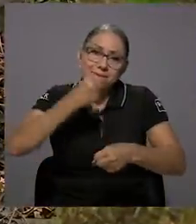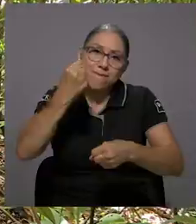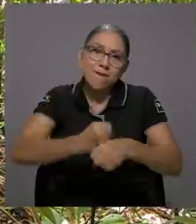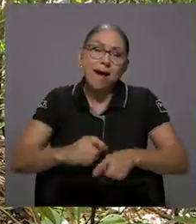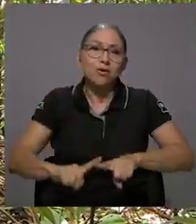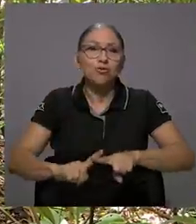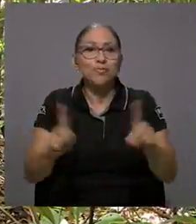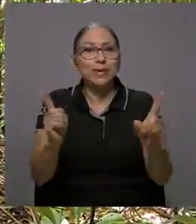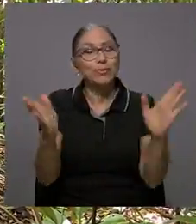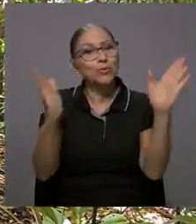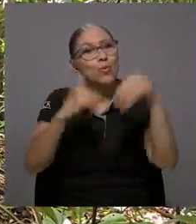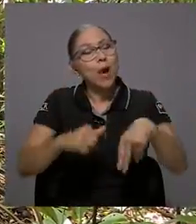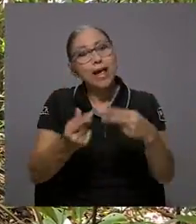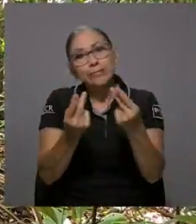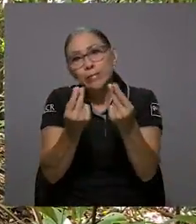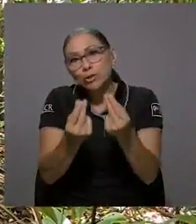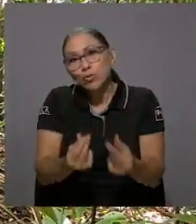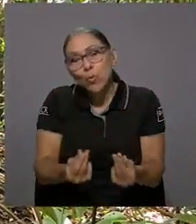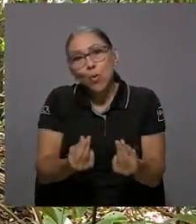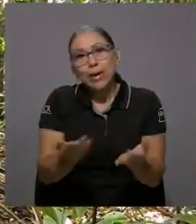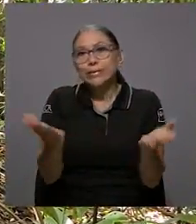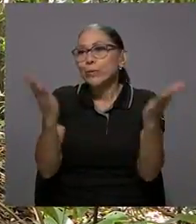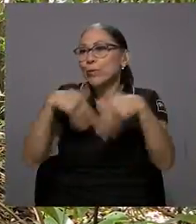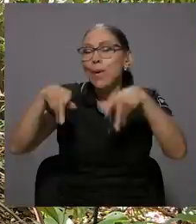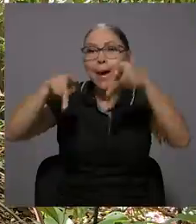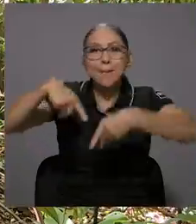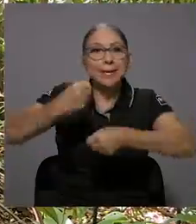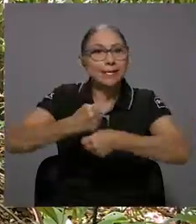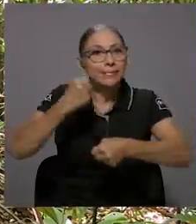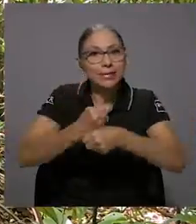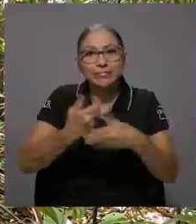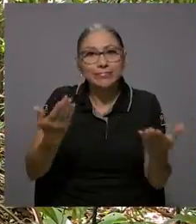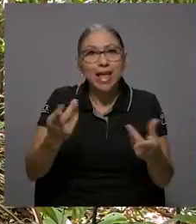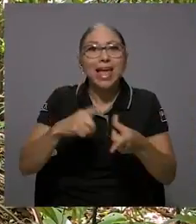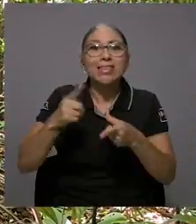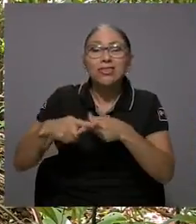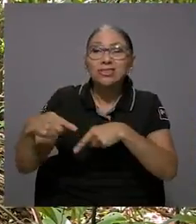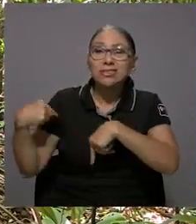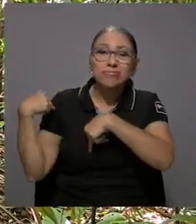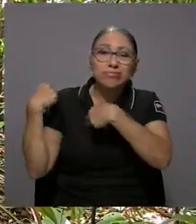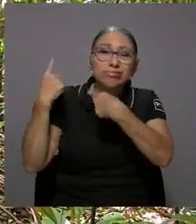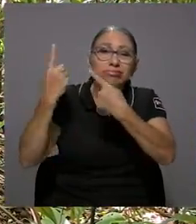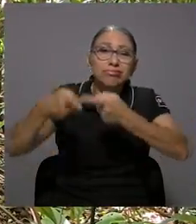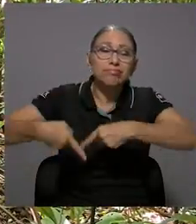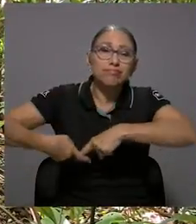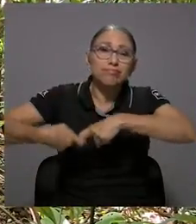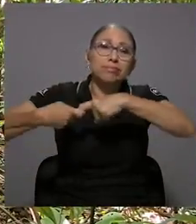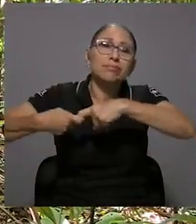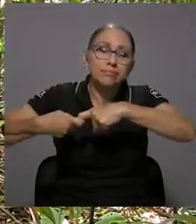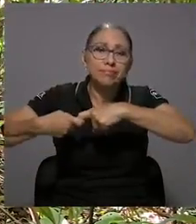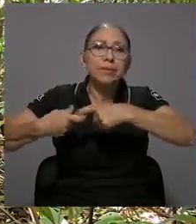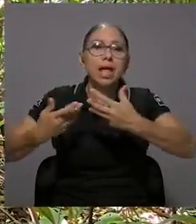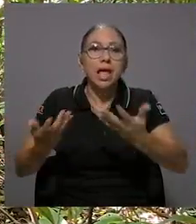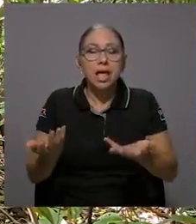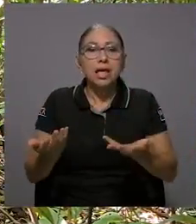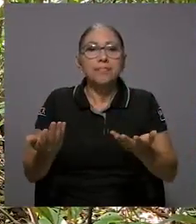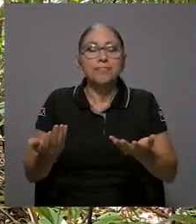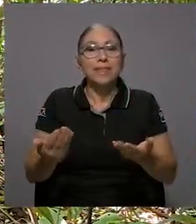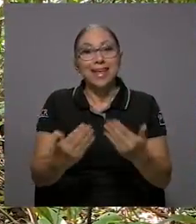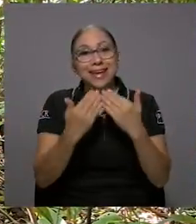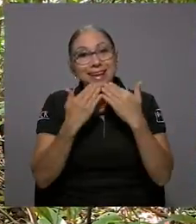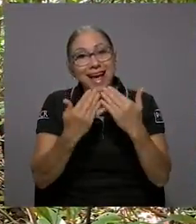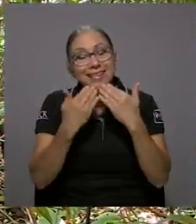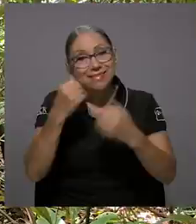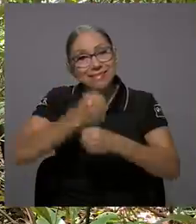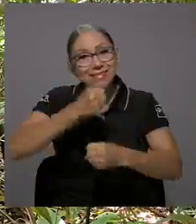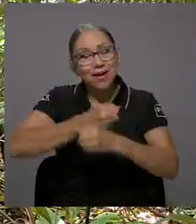que necesitamos hacer, pero por falta de presupuesto, mano de obra, han estado